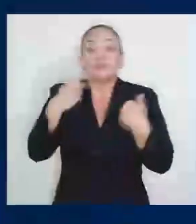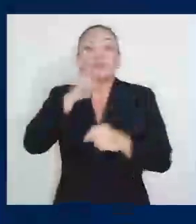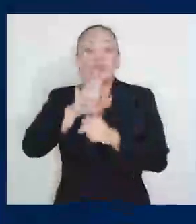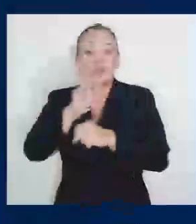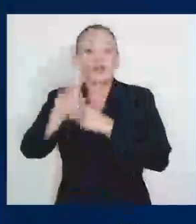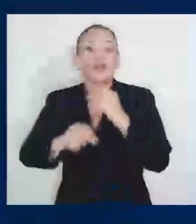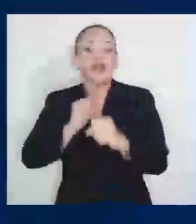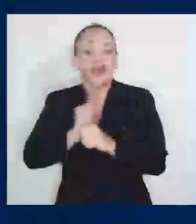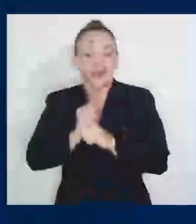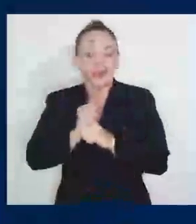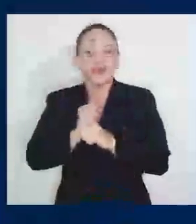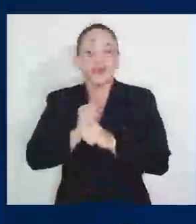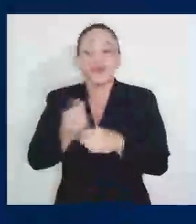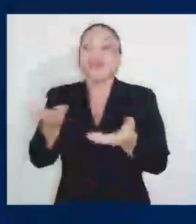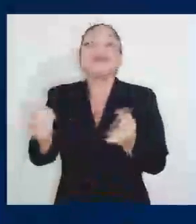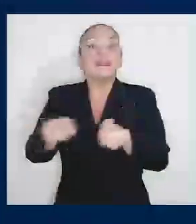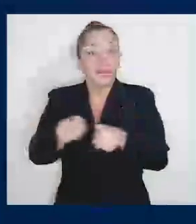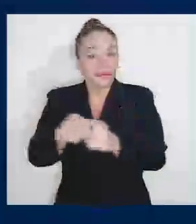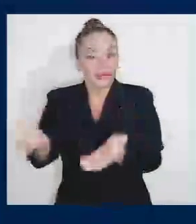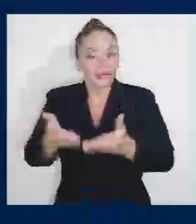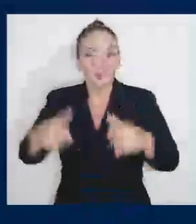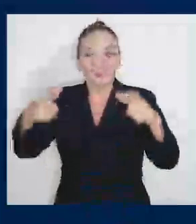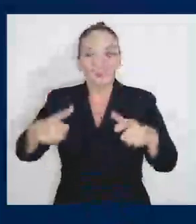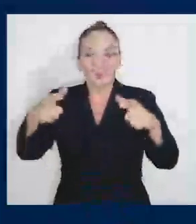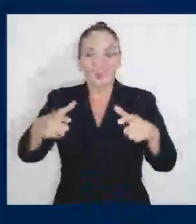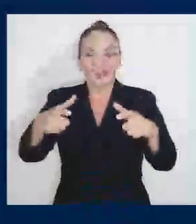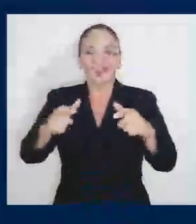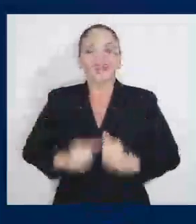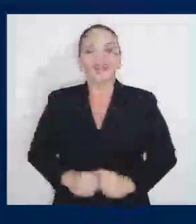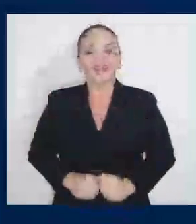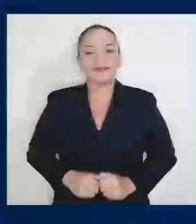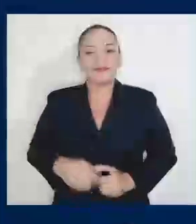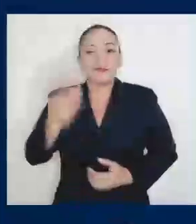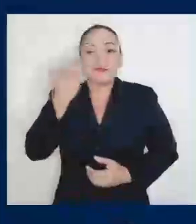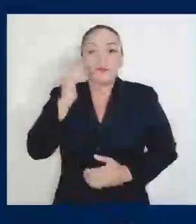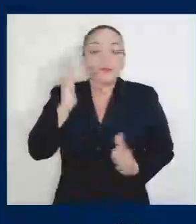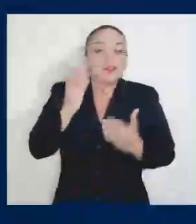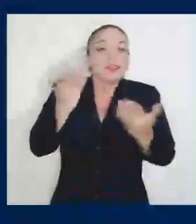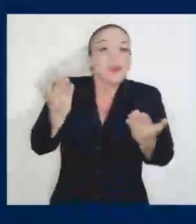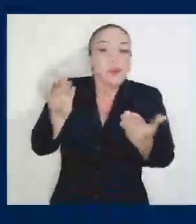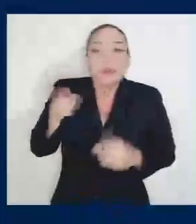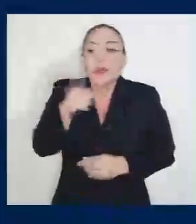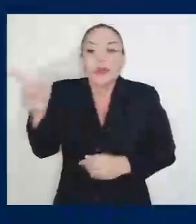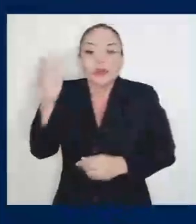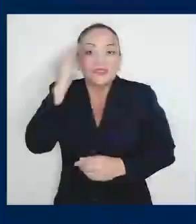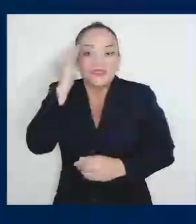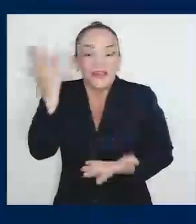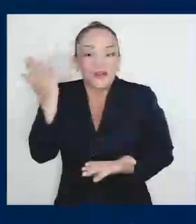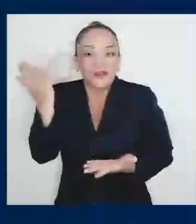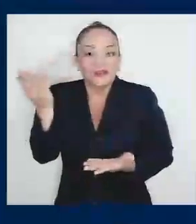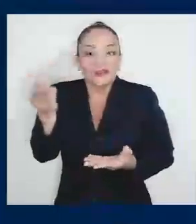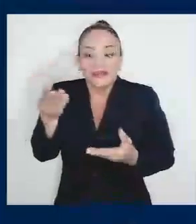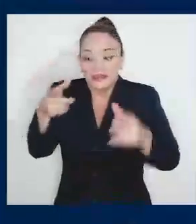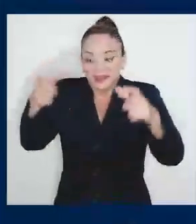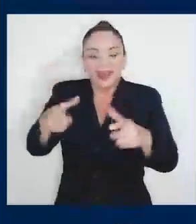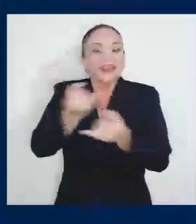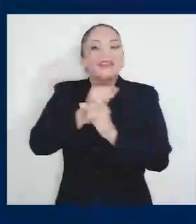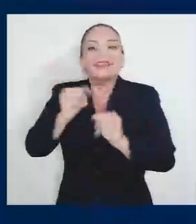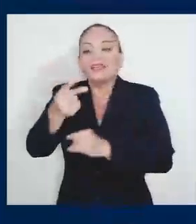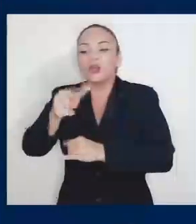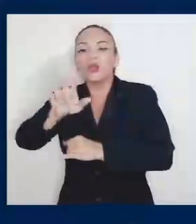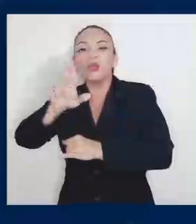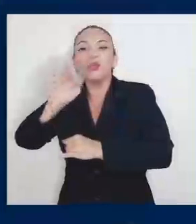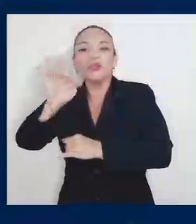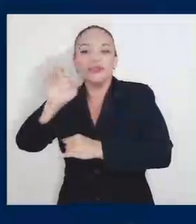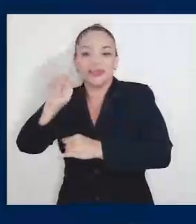por este aniversario y no sé cómo supieron pero me lo mandaron sin gluten porque de alguna manera se dieron cuenta de